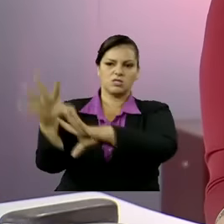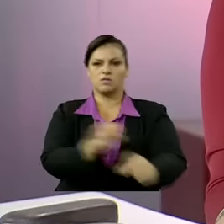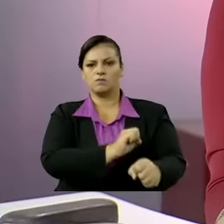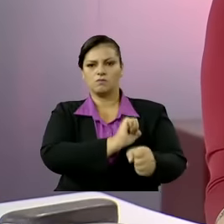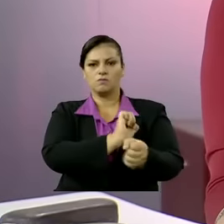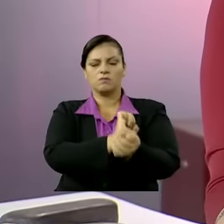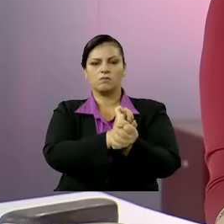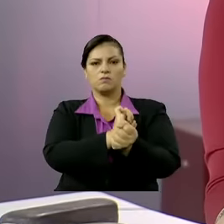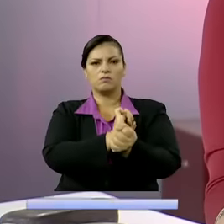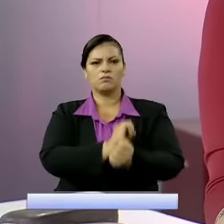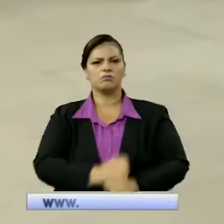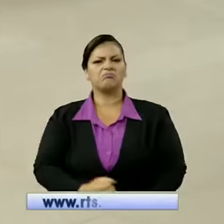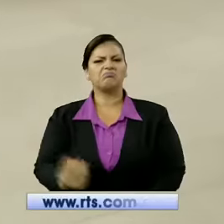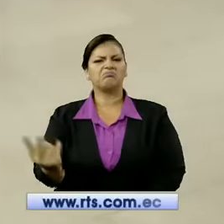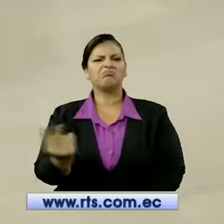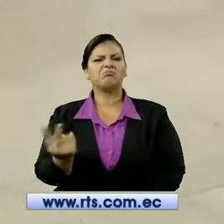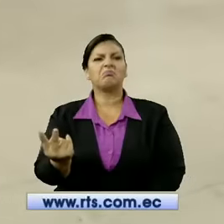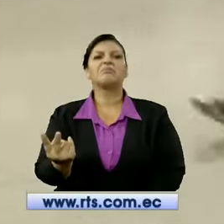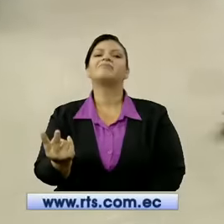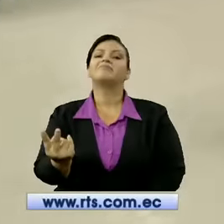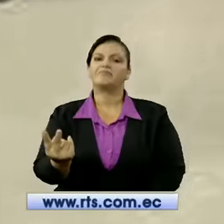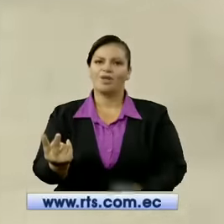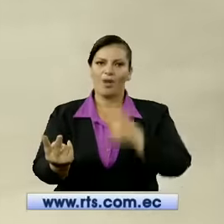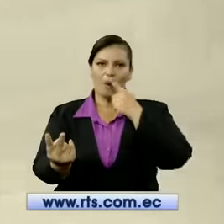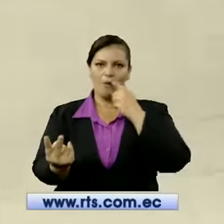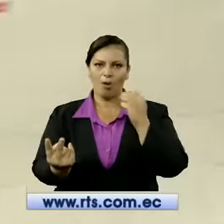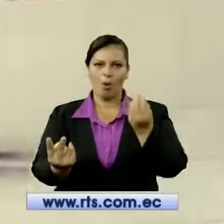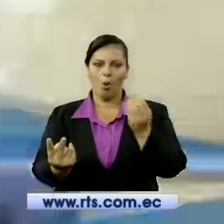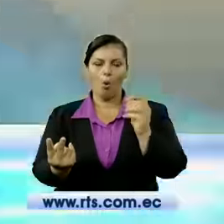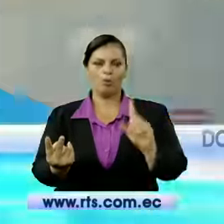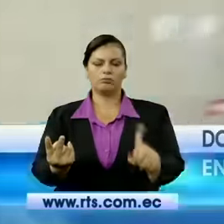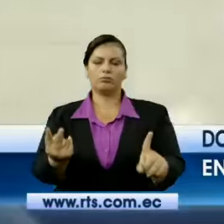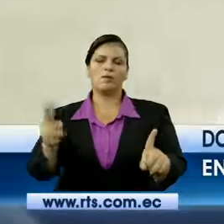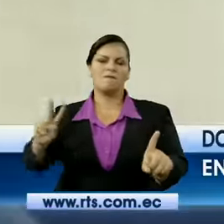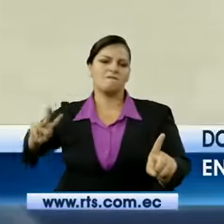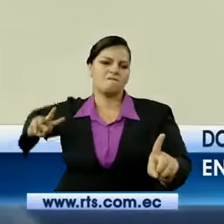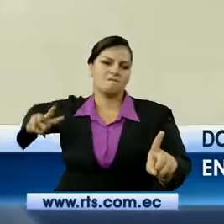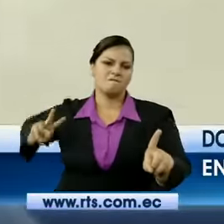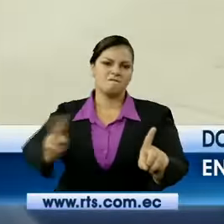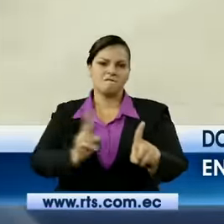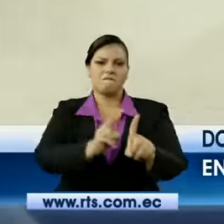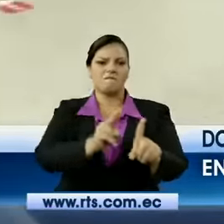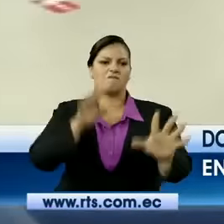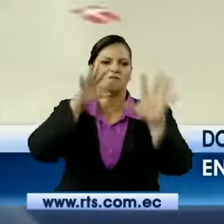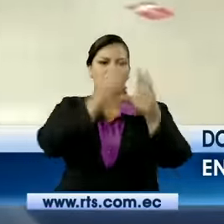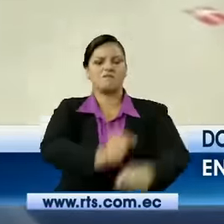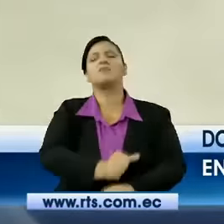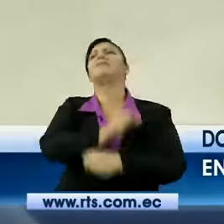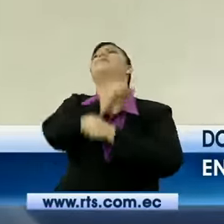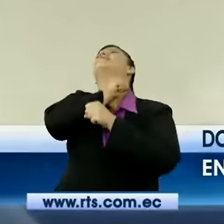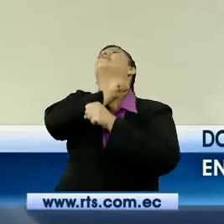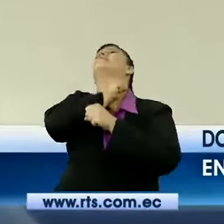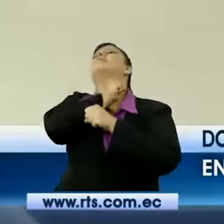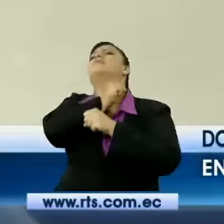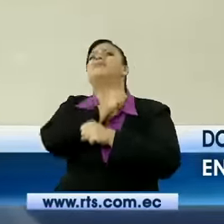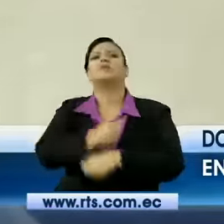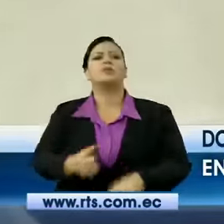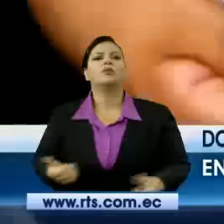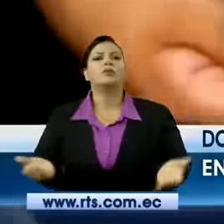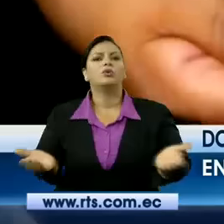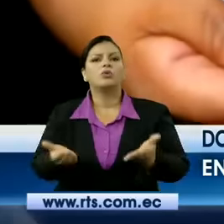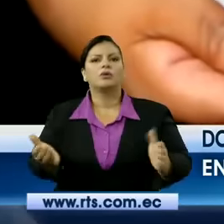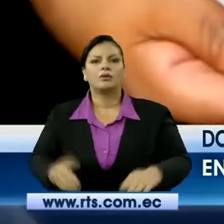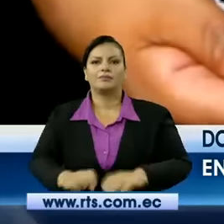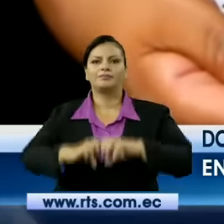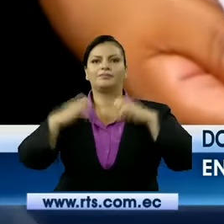aparentemente, haber asaltado a un joven precisamente en los exteriores del Estadio Monumental en el oeste de